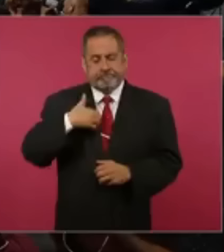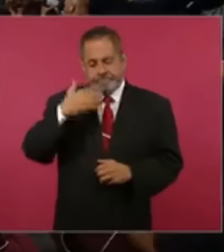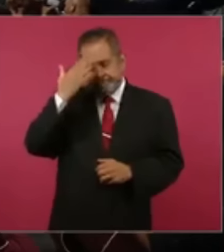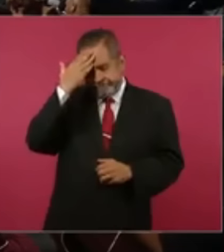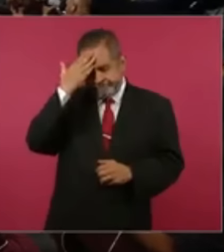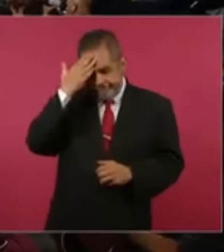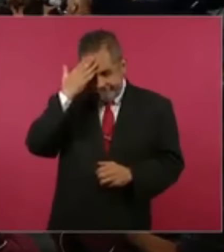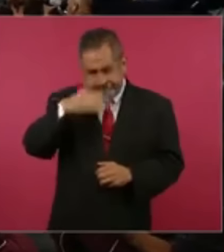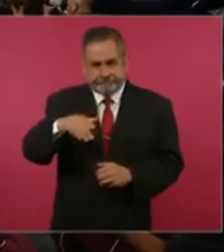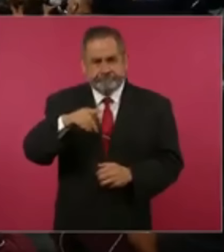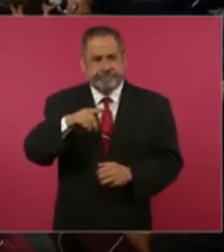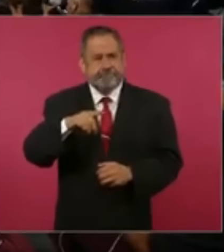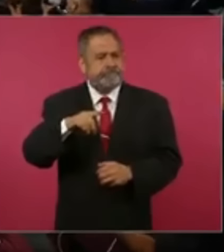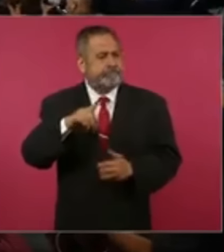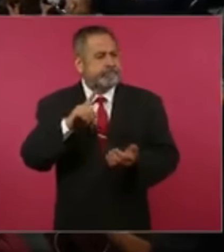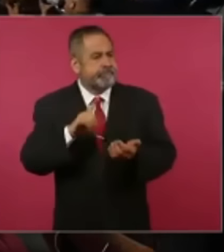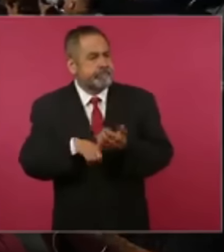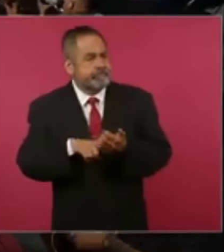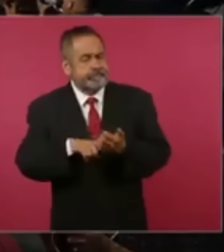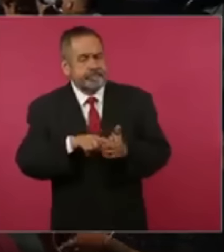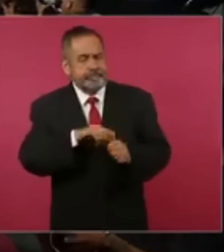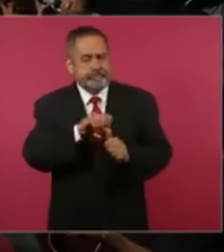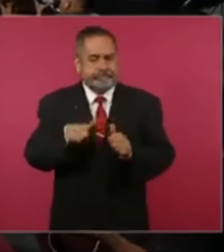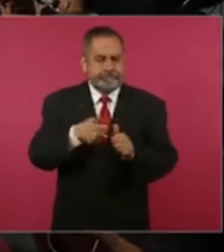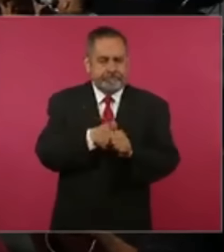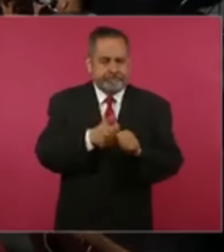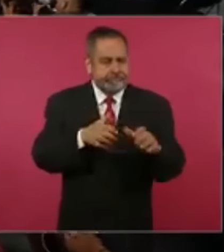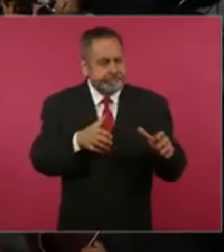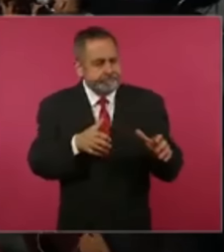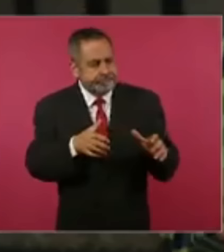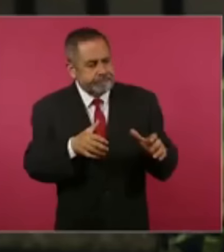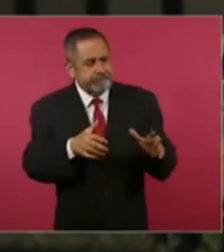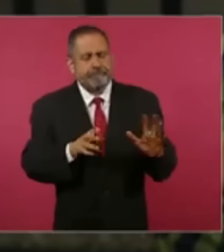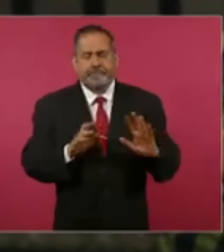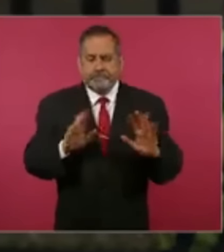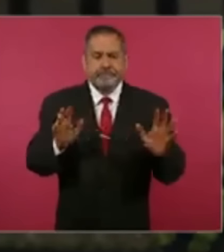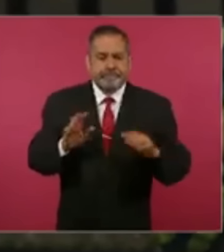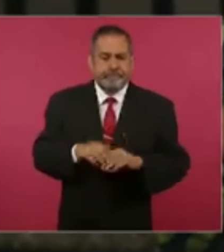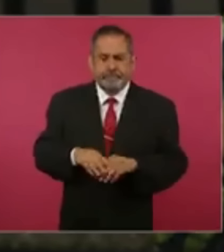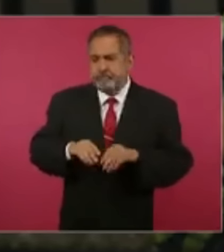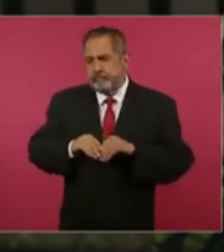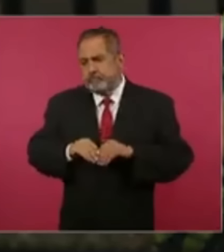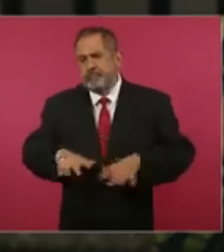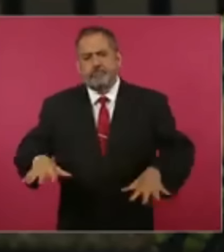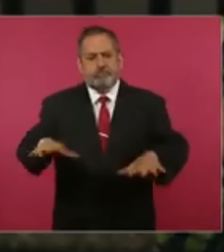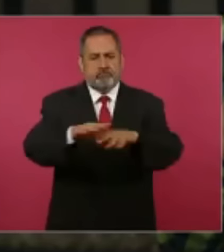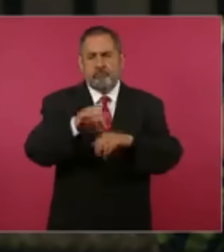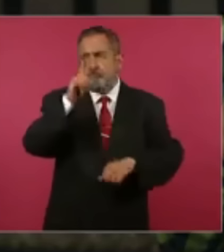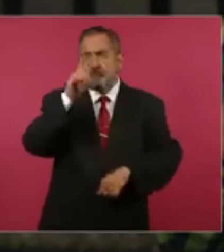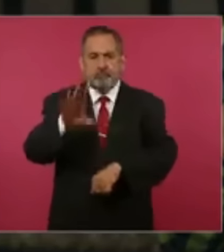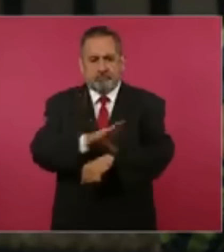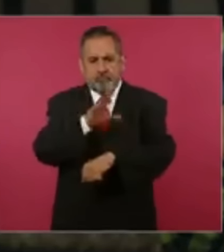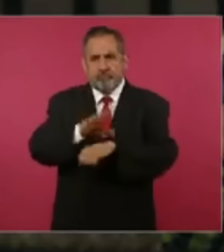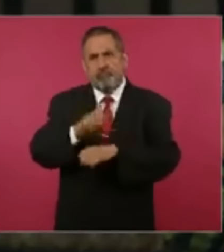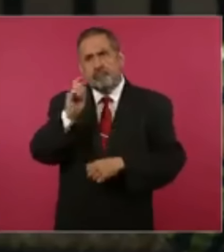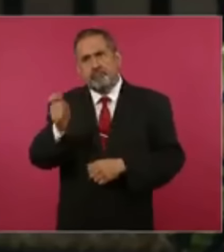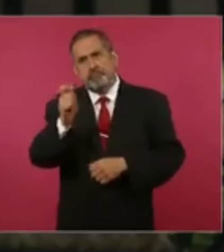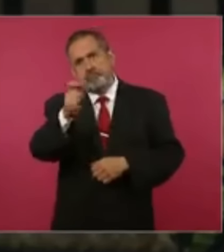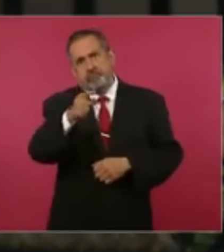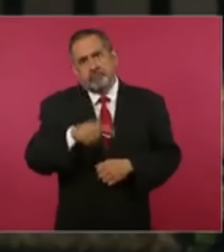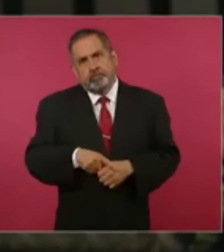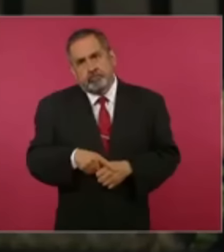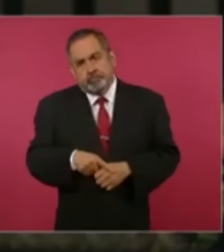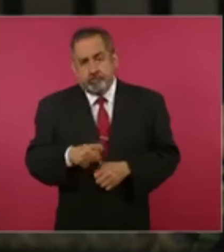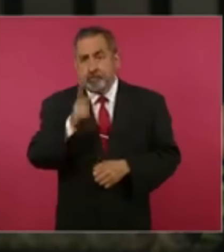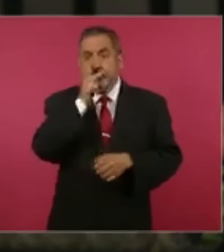detrás para que todos los mexicanos podamos tener suministro de energía eléctrica. Y nos quedamos, me quedo con